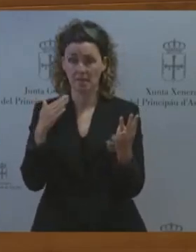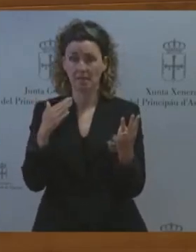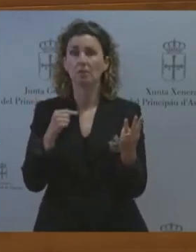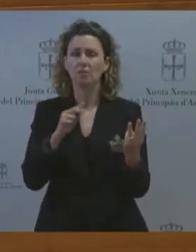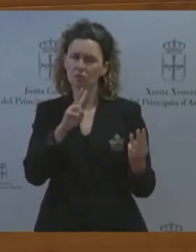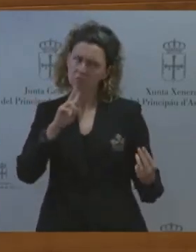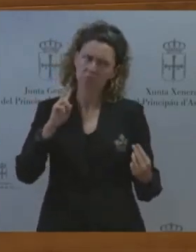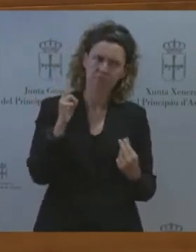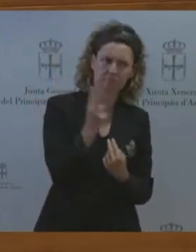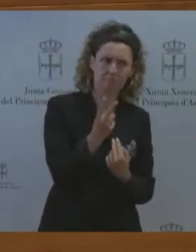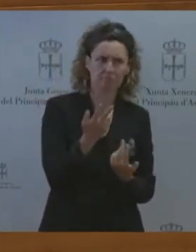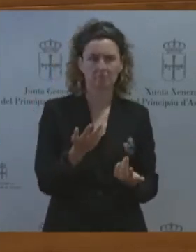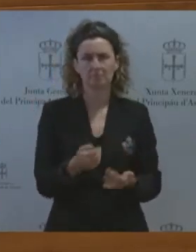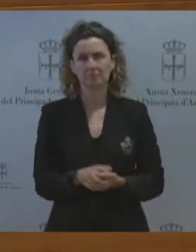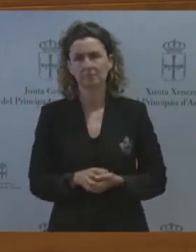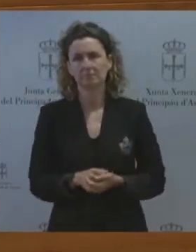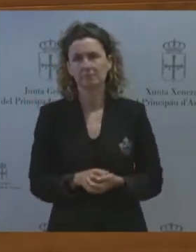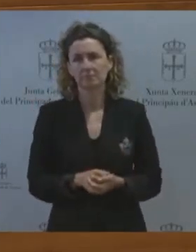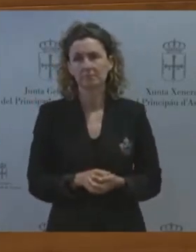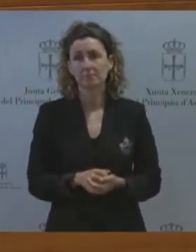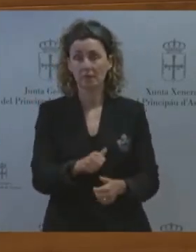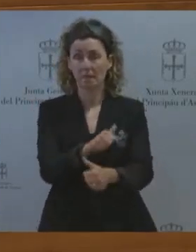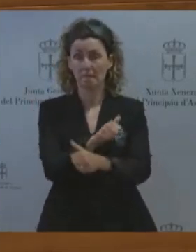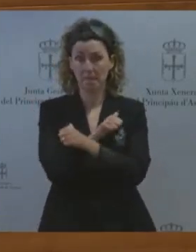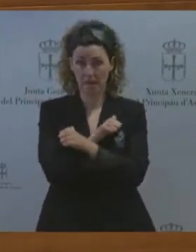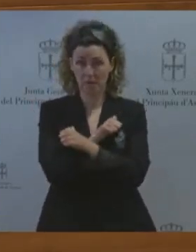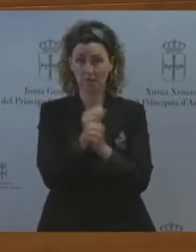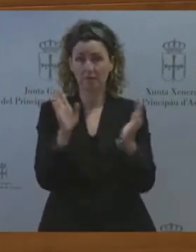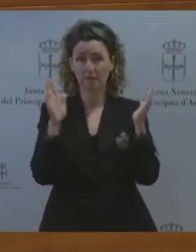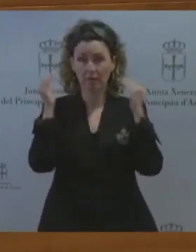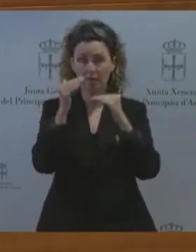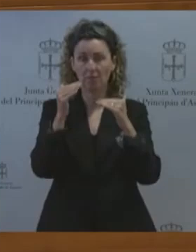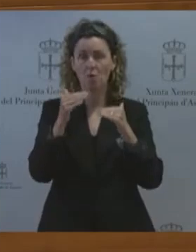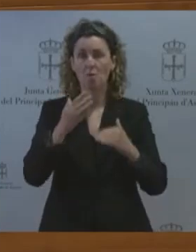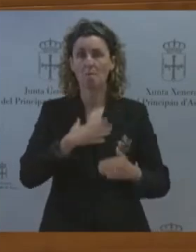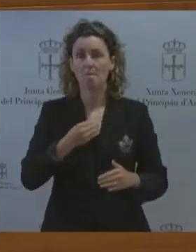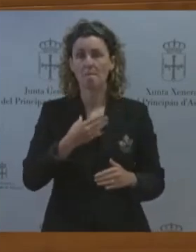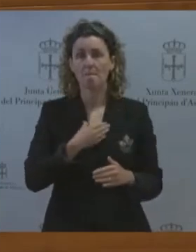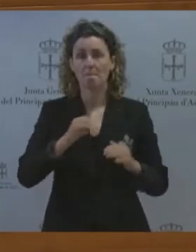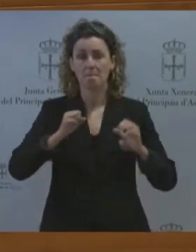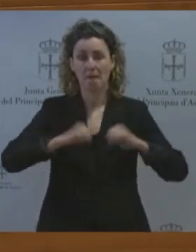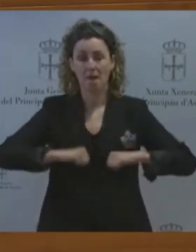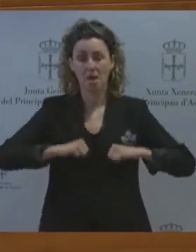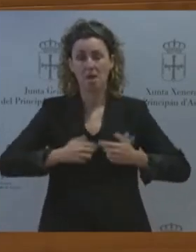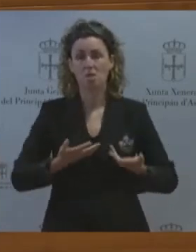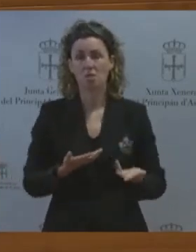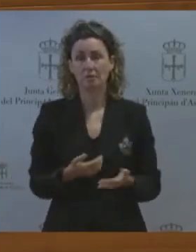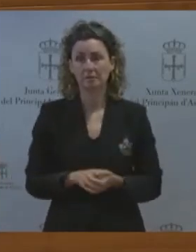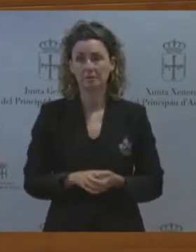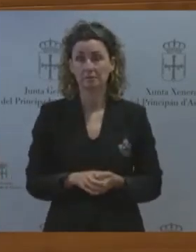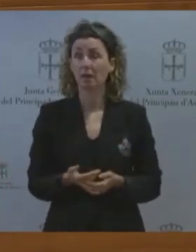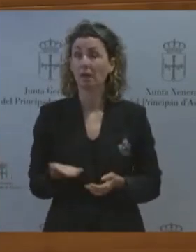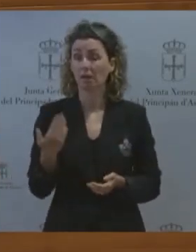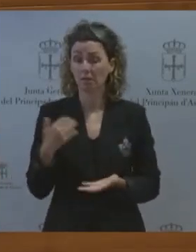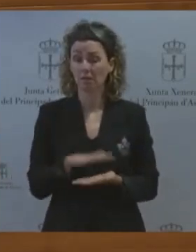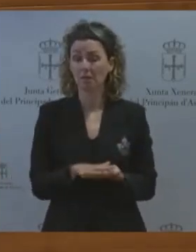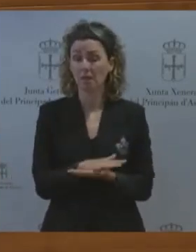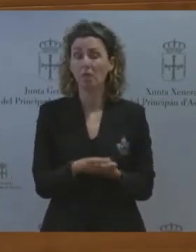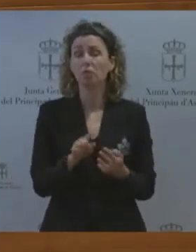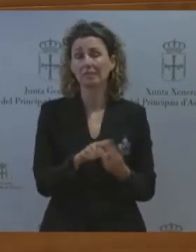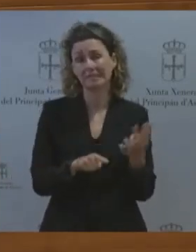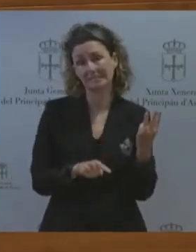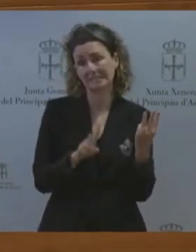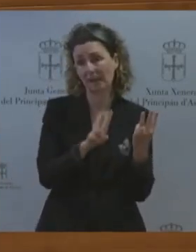paro atención a los mayores y burocracia usted ha hablado de los tres temas ayer se lo reconozco pero la pregunta es ¿desea usted